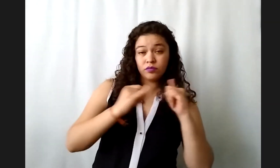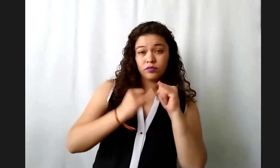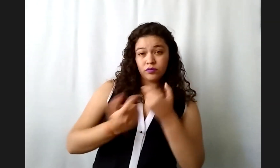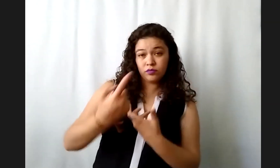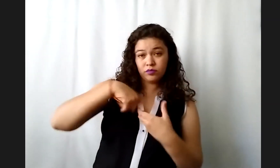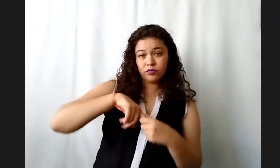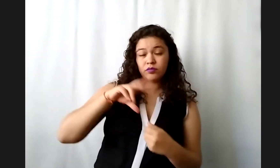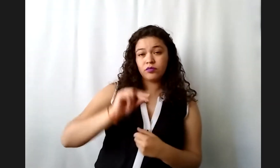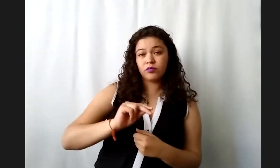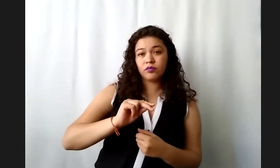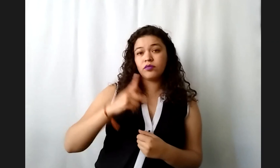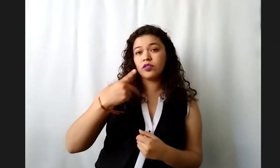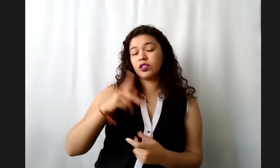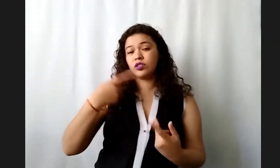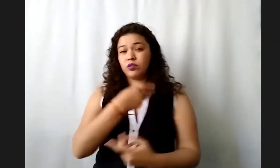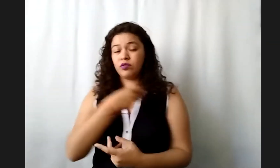salvo que se separen de su cargo